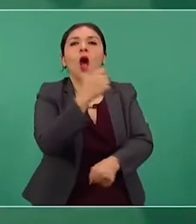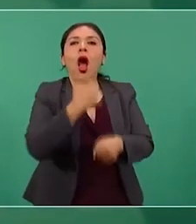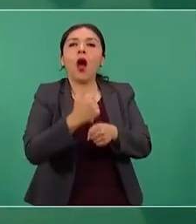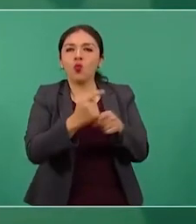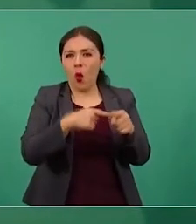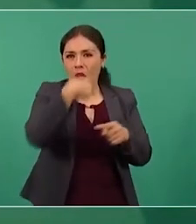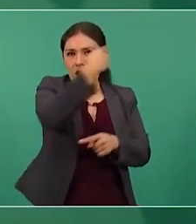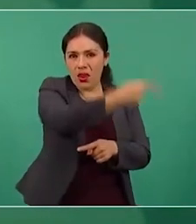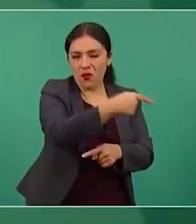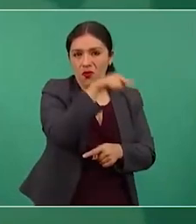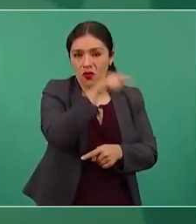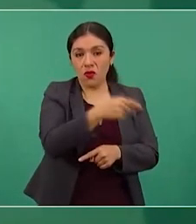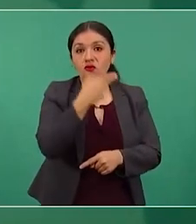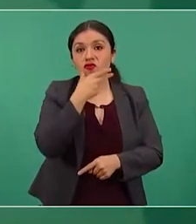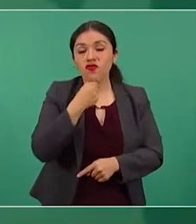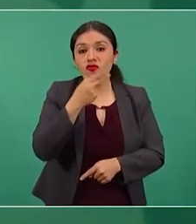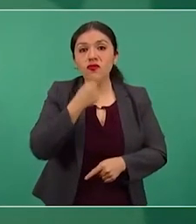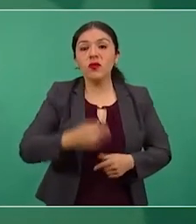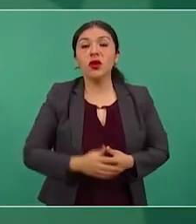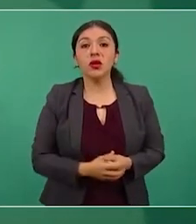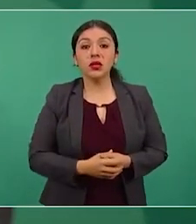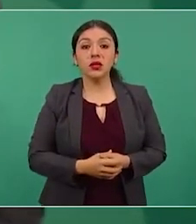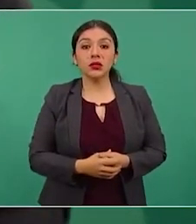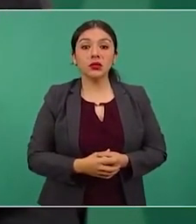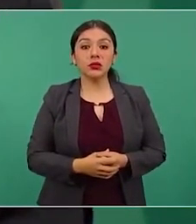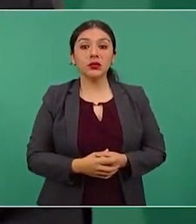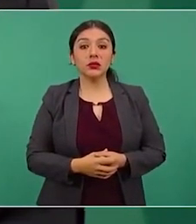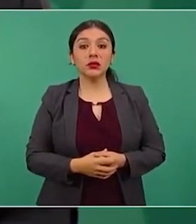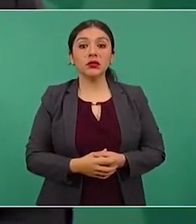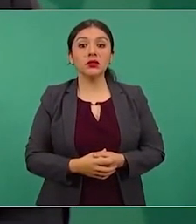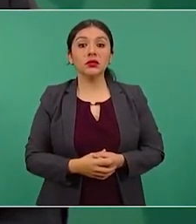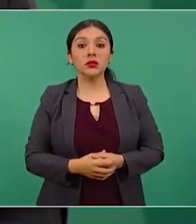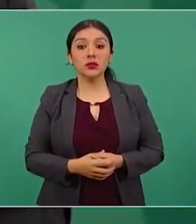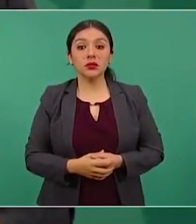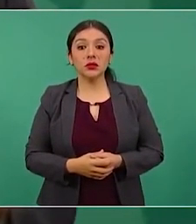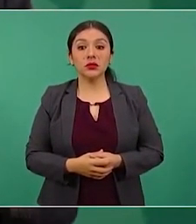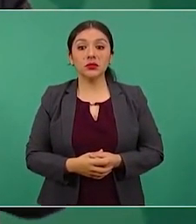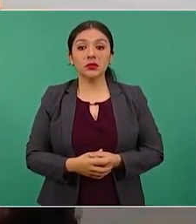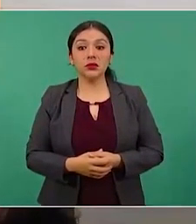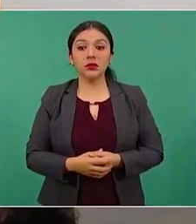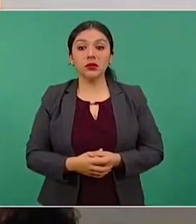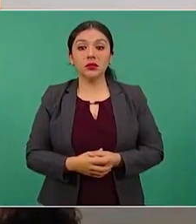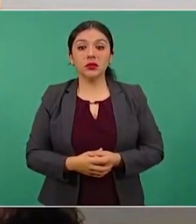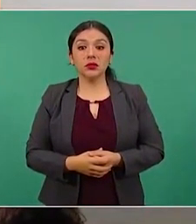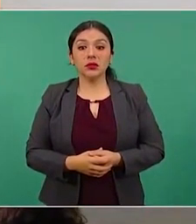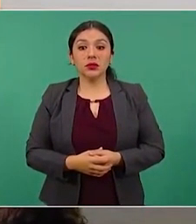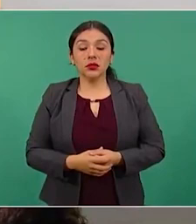¿cómo se